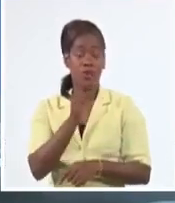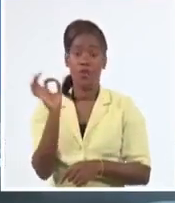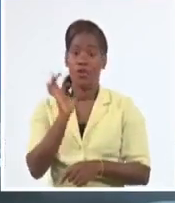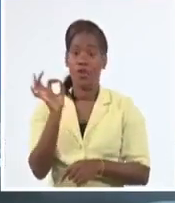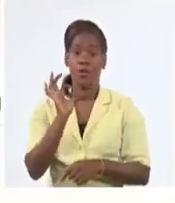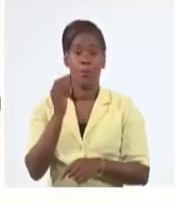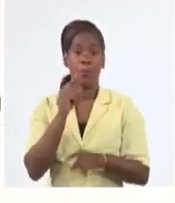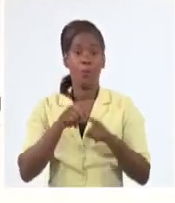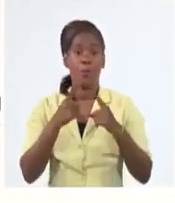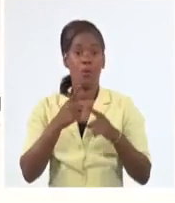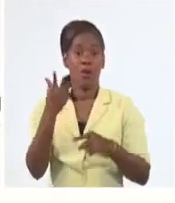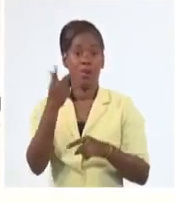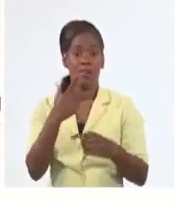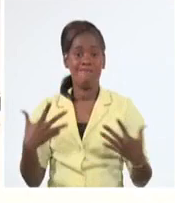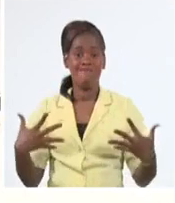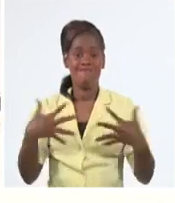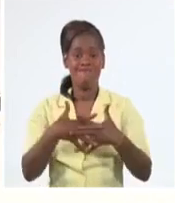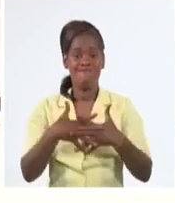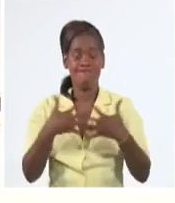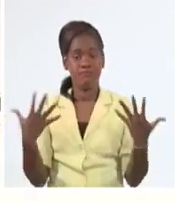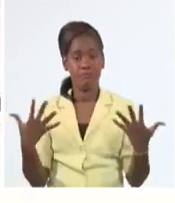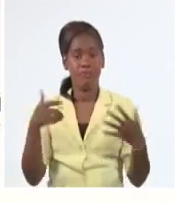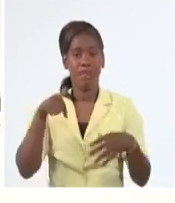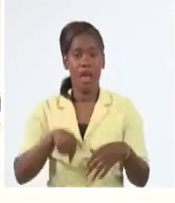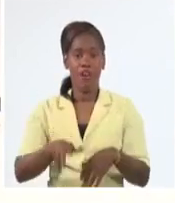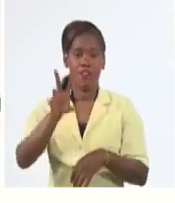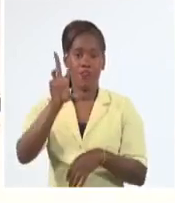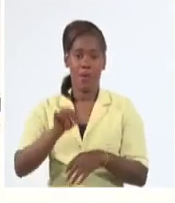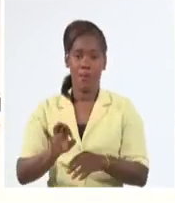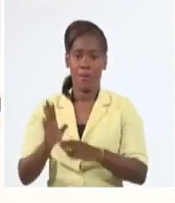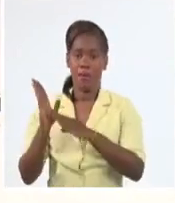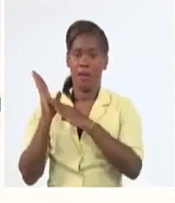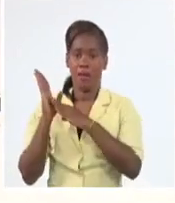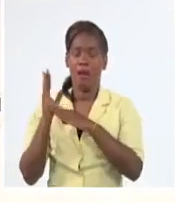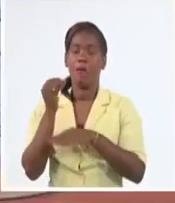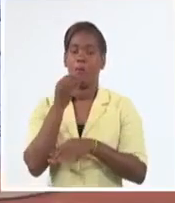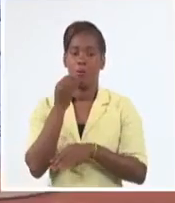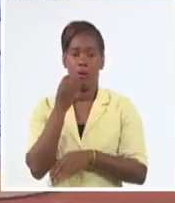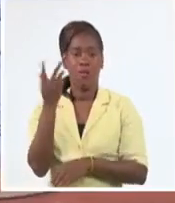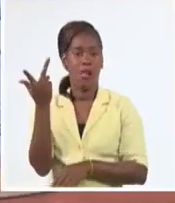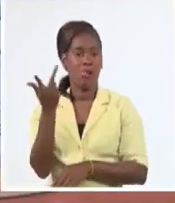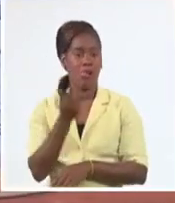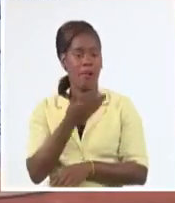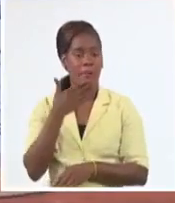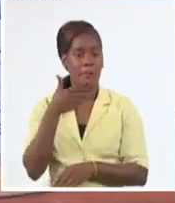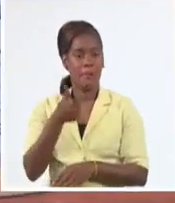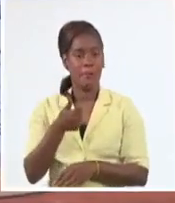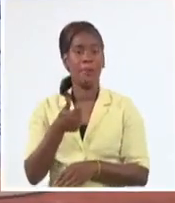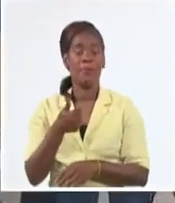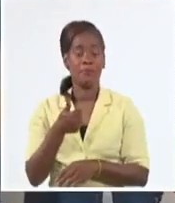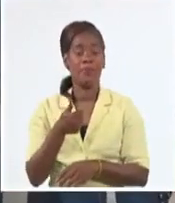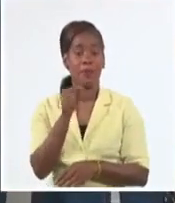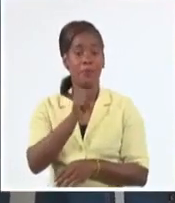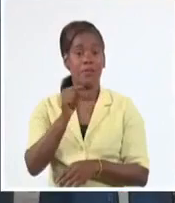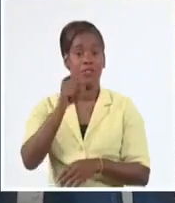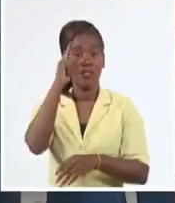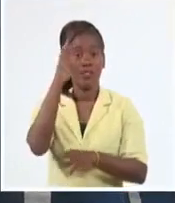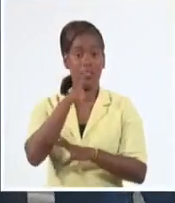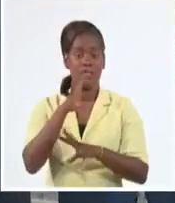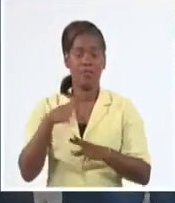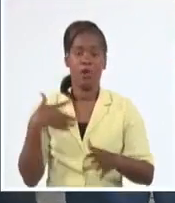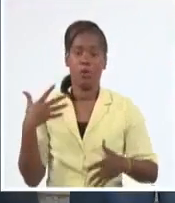formulación. Ininterrumpido ha sido el trabajo de estos investigadores y científicos en la búsqueda de un